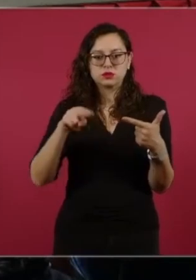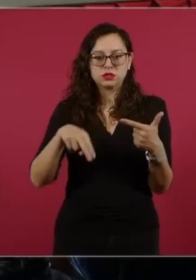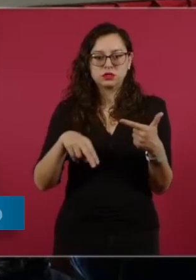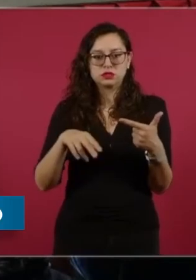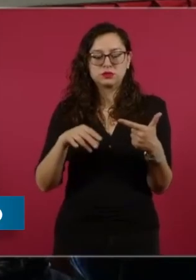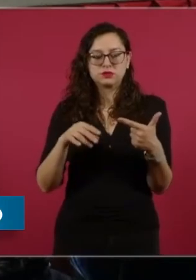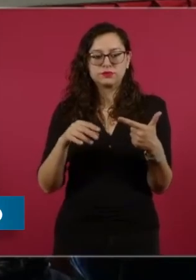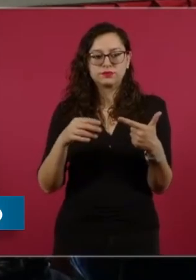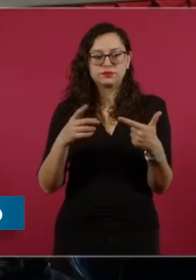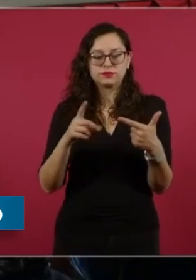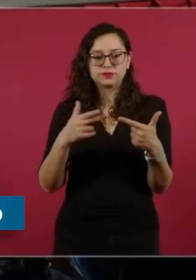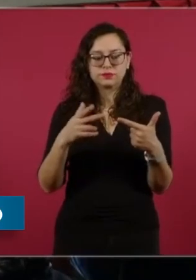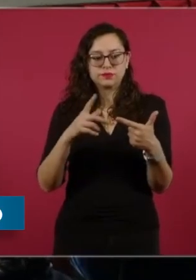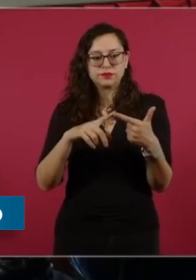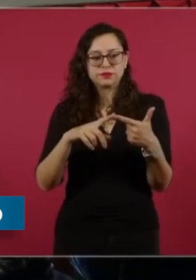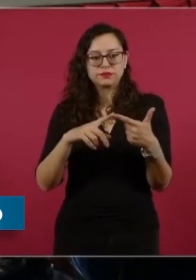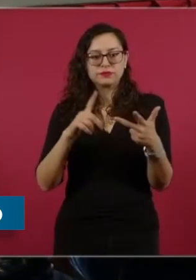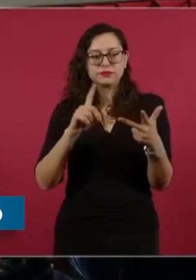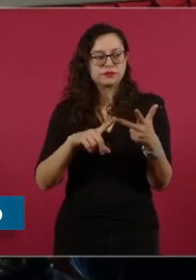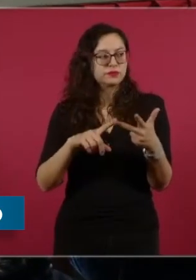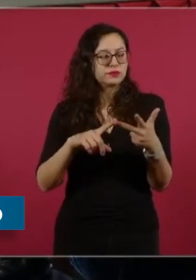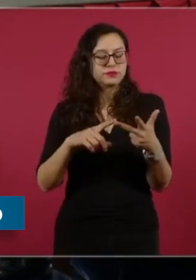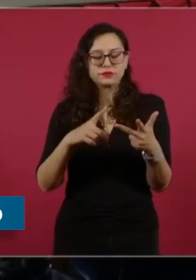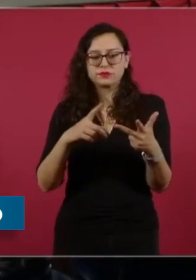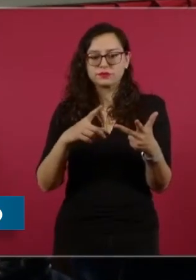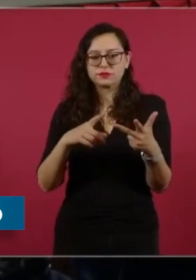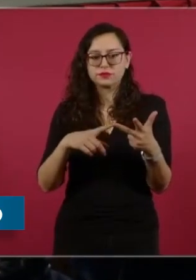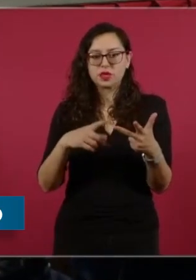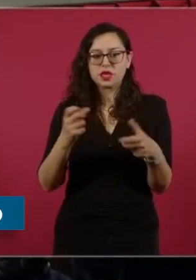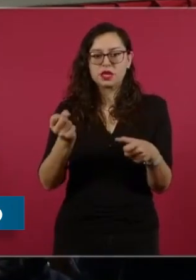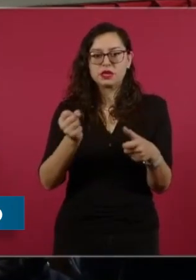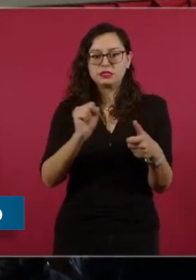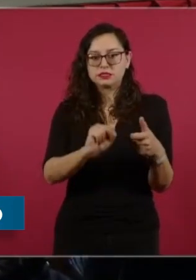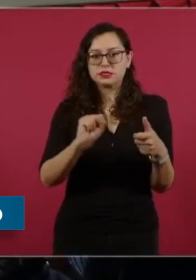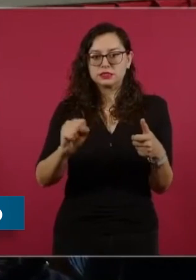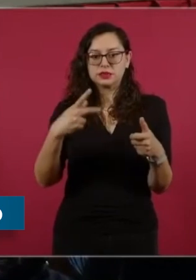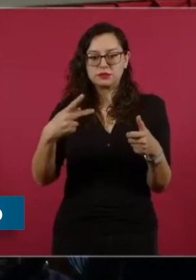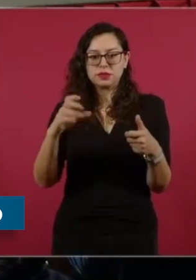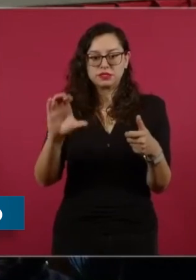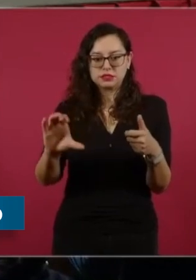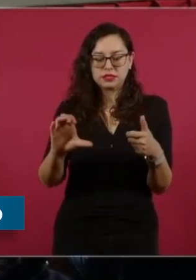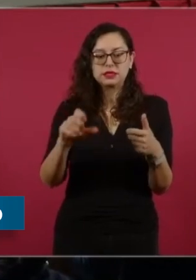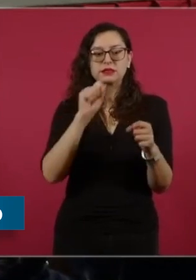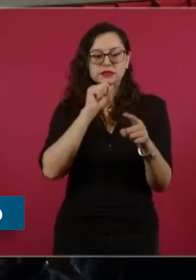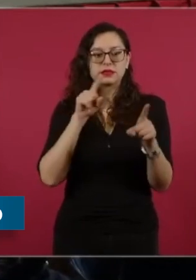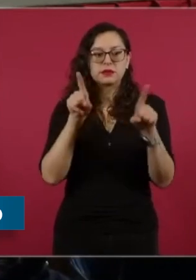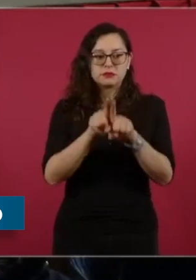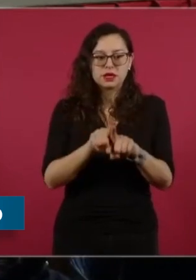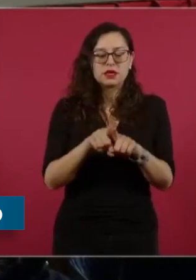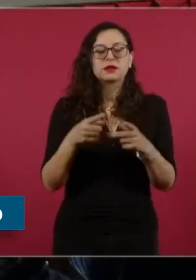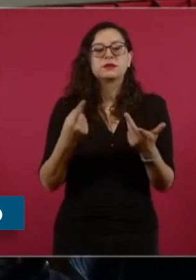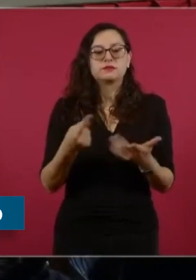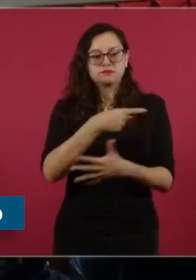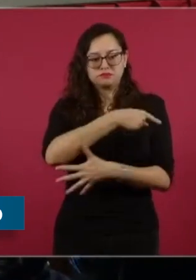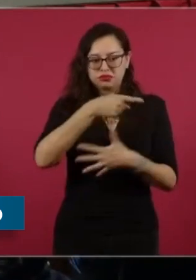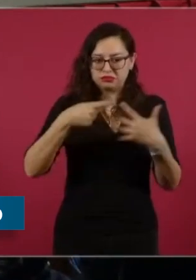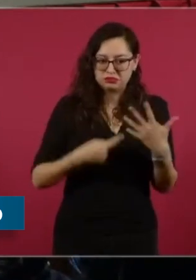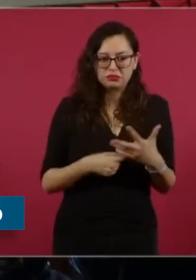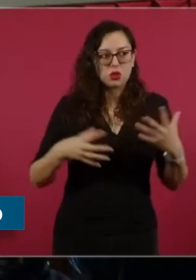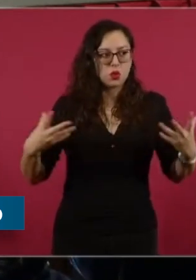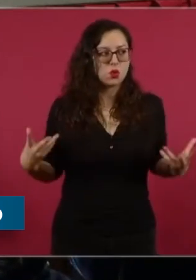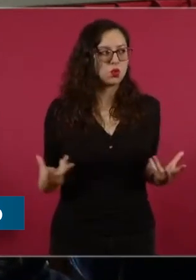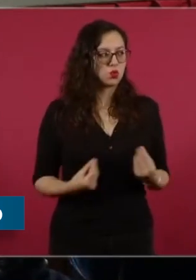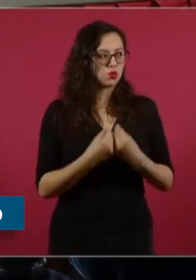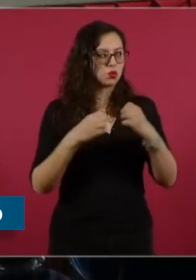En su último informe de seguridad, la secretaria de Seguridad y Protección Ciudadana, Rosa Isela Rodríguez Velázquez, destacó que la